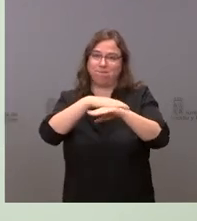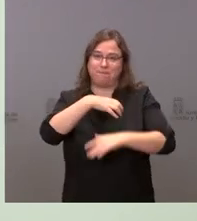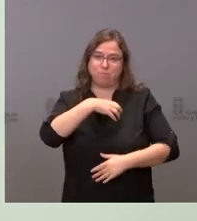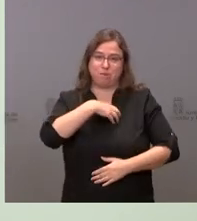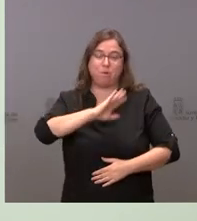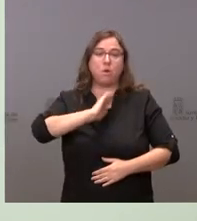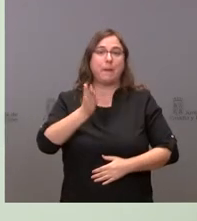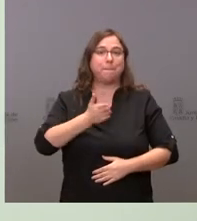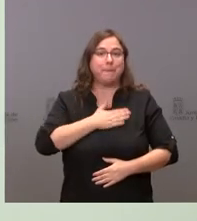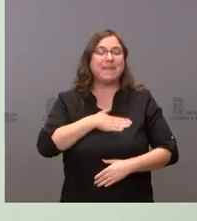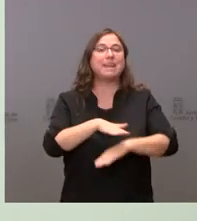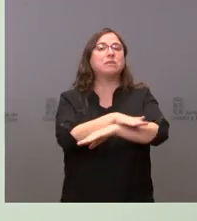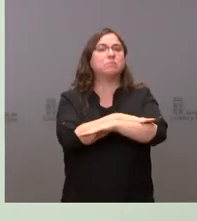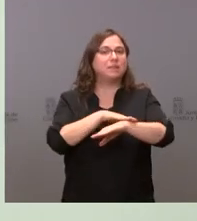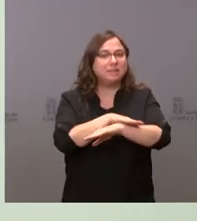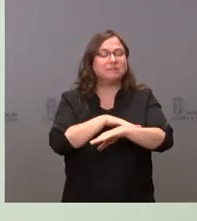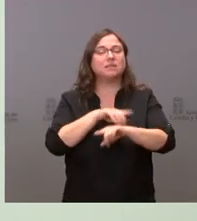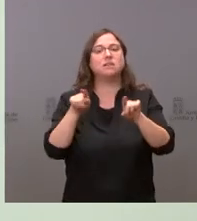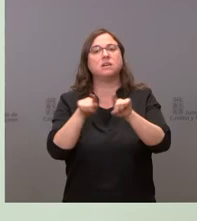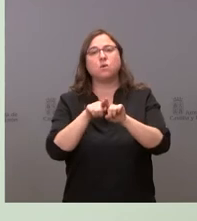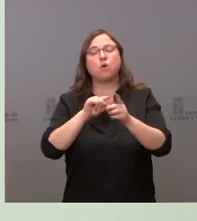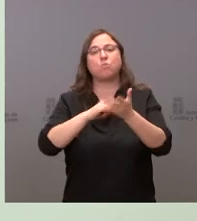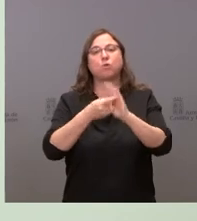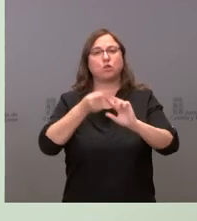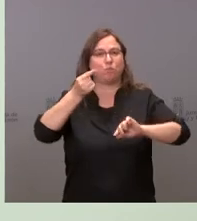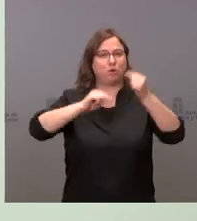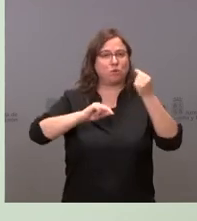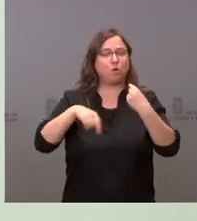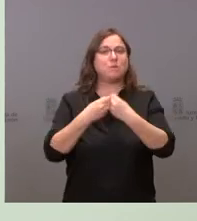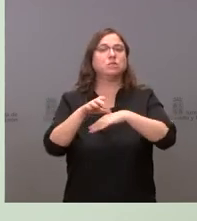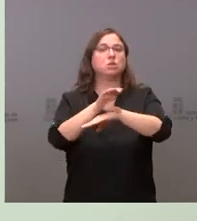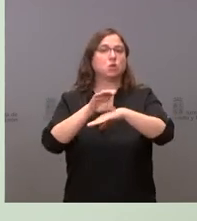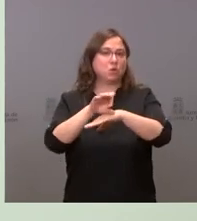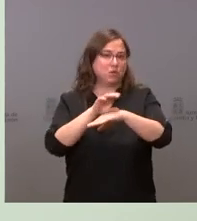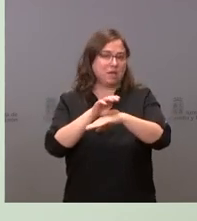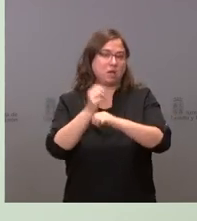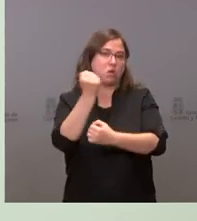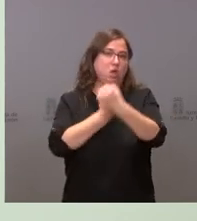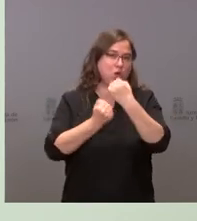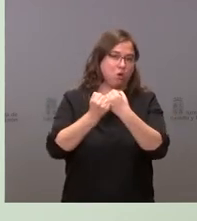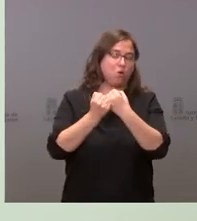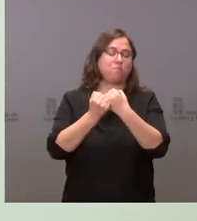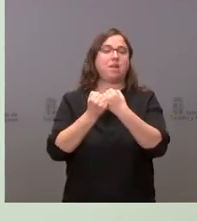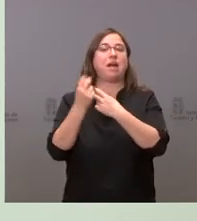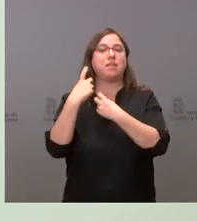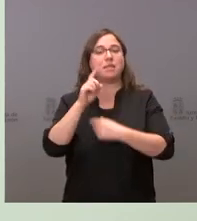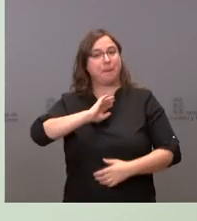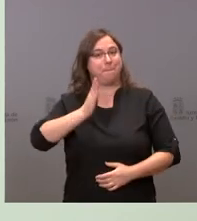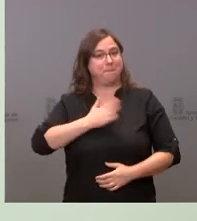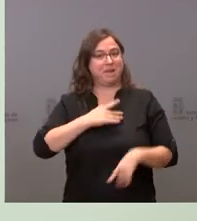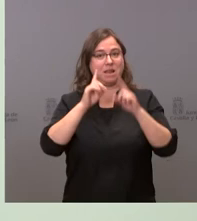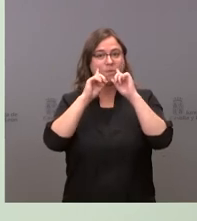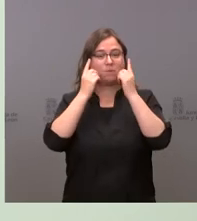el proyecto de presupuestos consejero de economía y hacienda facilitará a las cortes por primera vez los